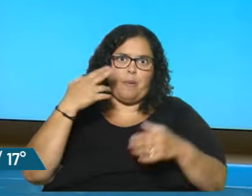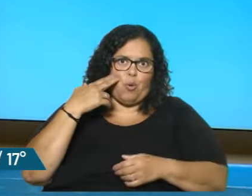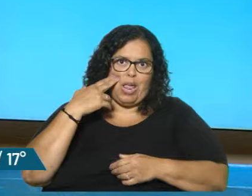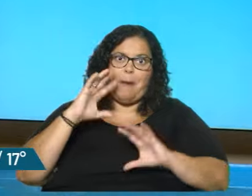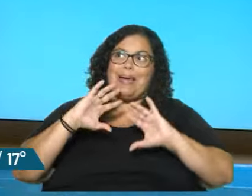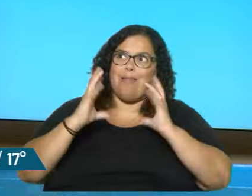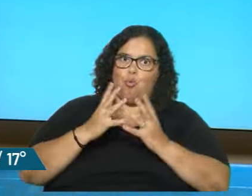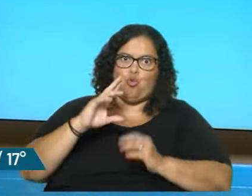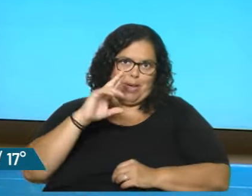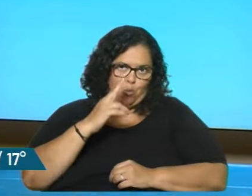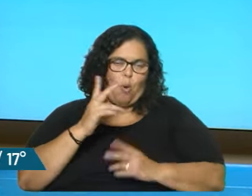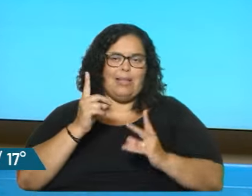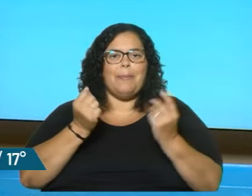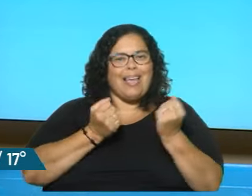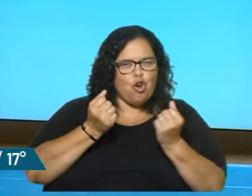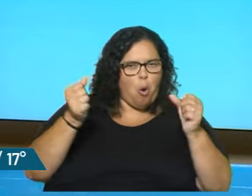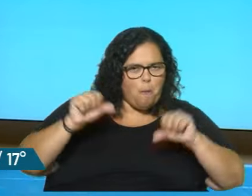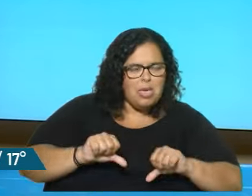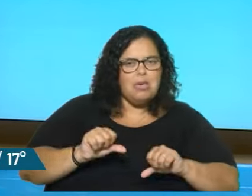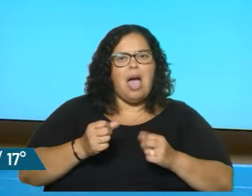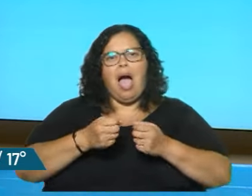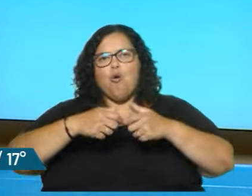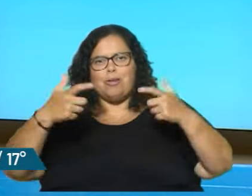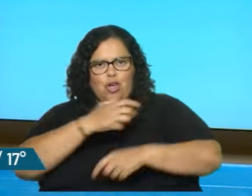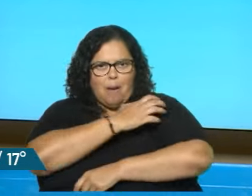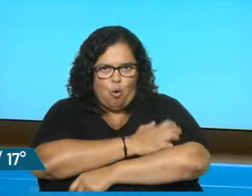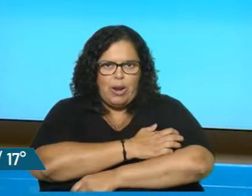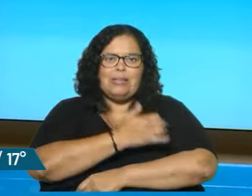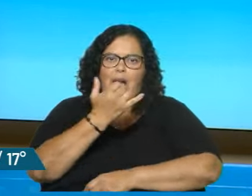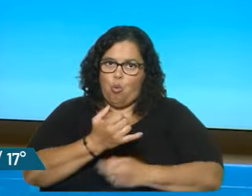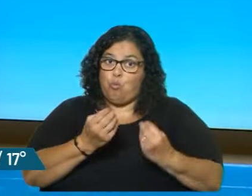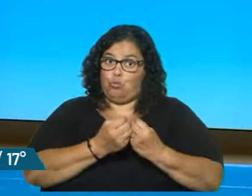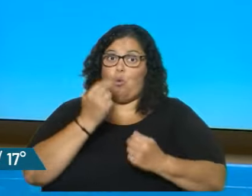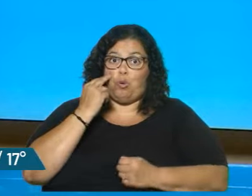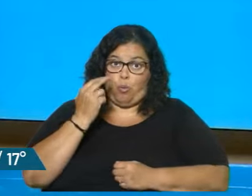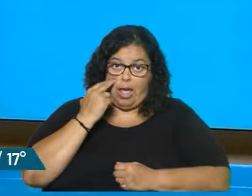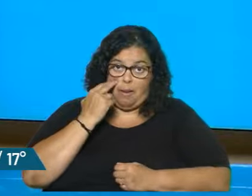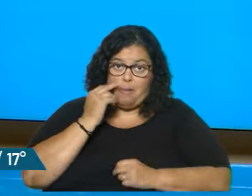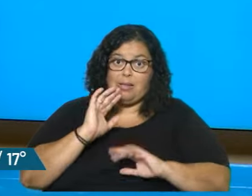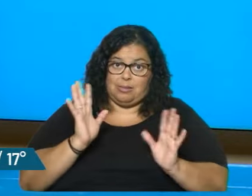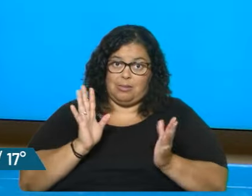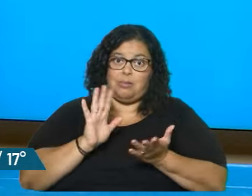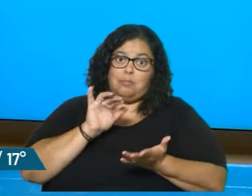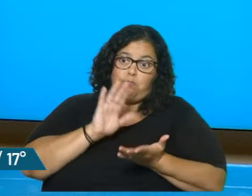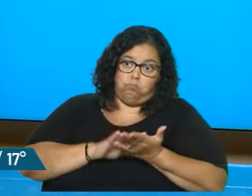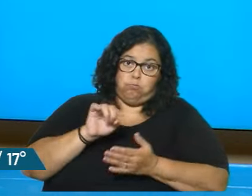todo el mundo, las economías se resintieron, aumentó la pobreza. O sea, hubo muchos problemas anexos a este.